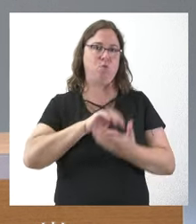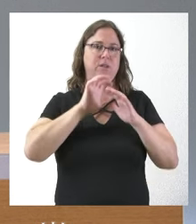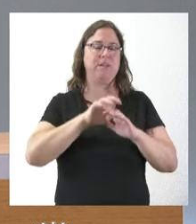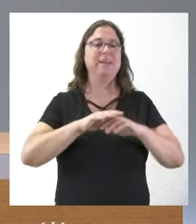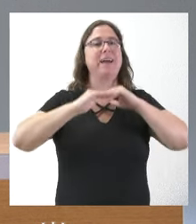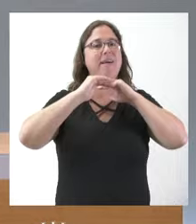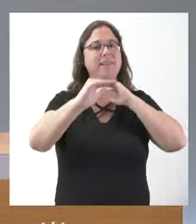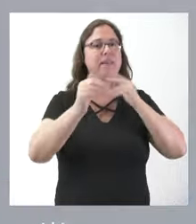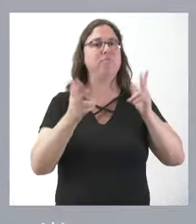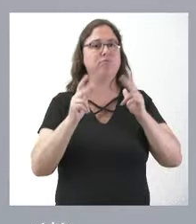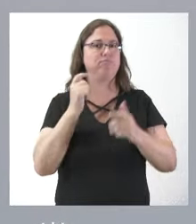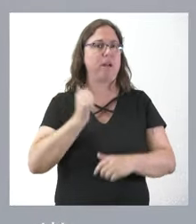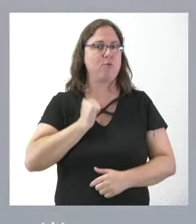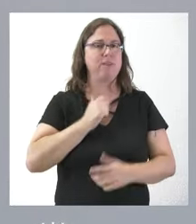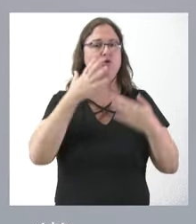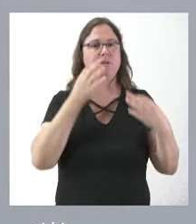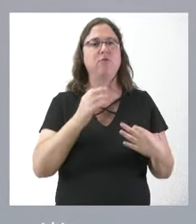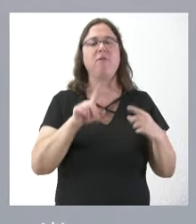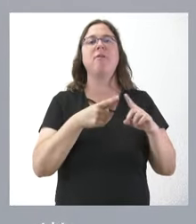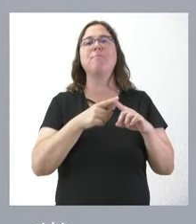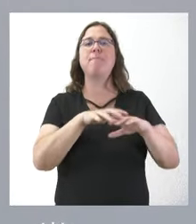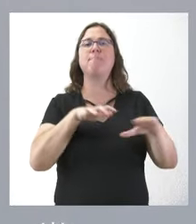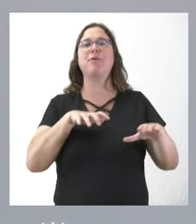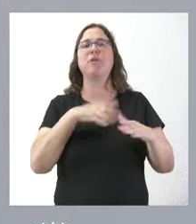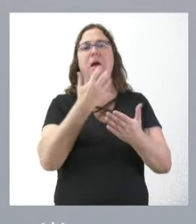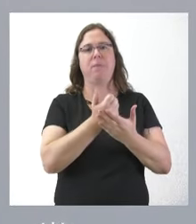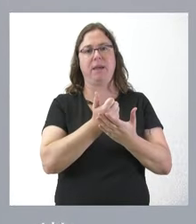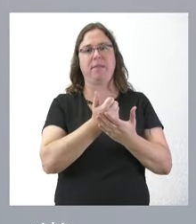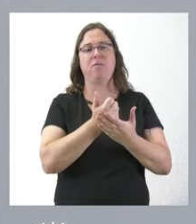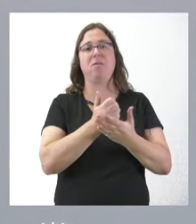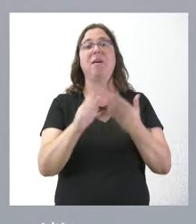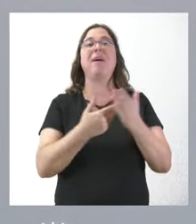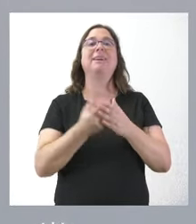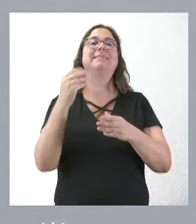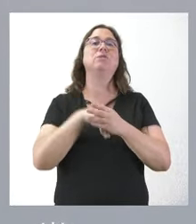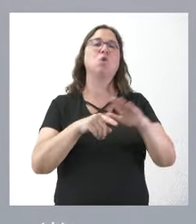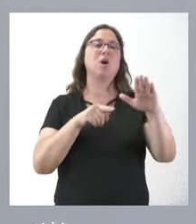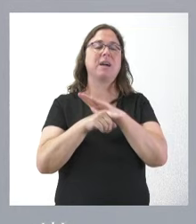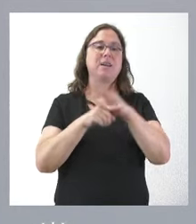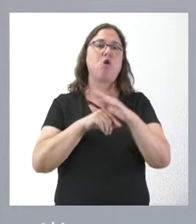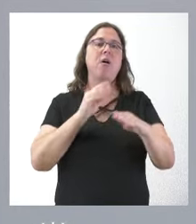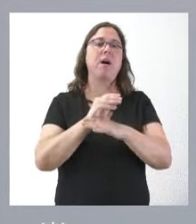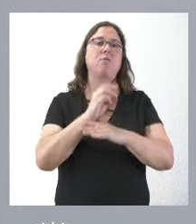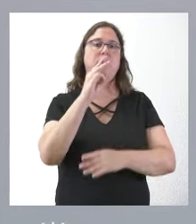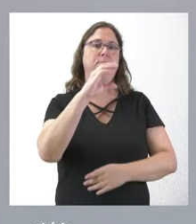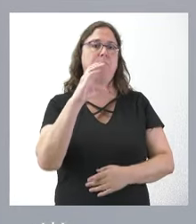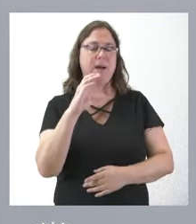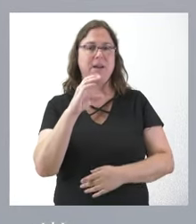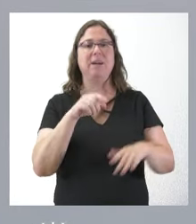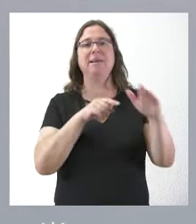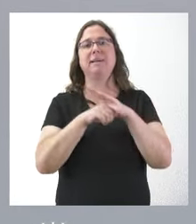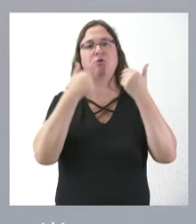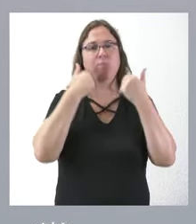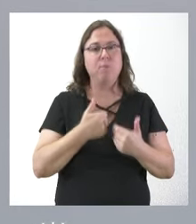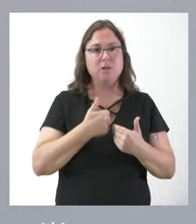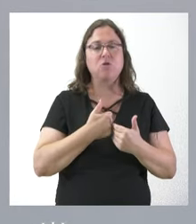estabilidad, disponibilidad, rendimiento, seguridad de la mayoría de las aplicaciones que incluyen la gestión de las ayudas de la PAC, la gestión de personal, gestión de